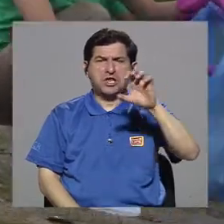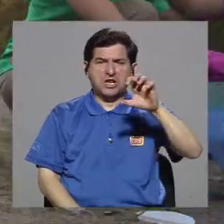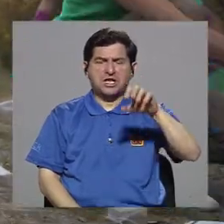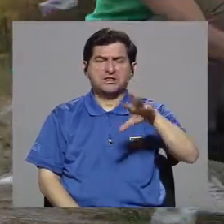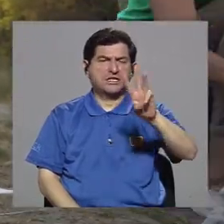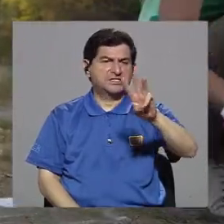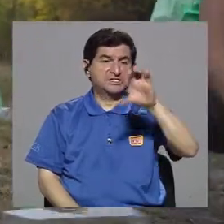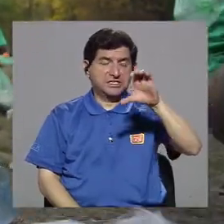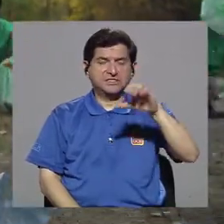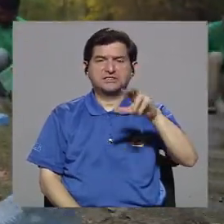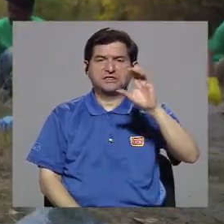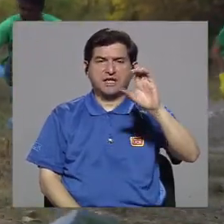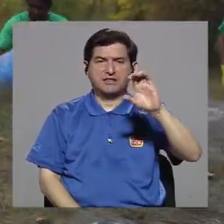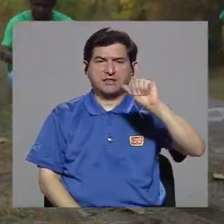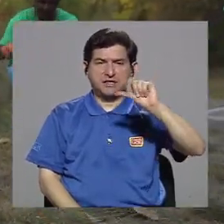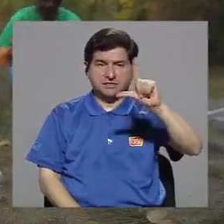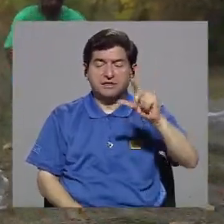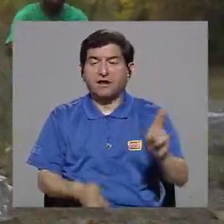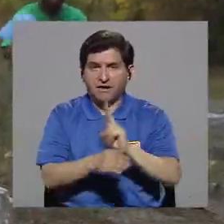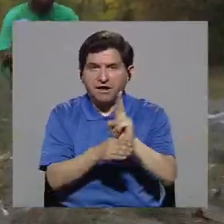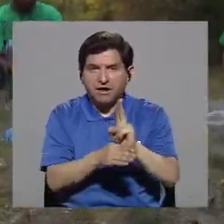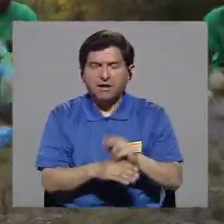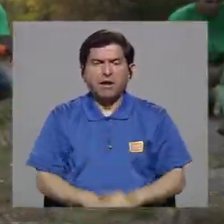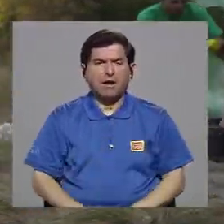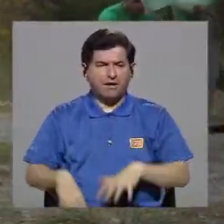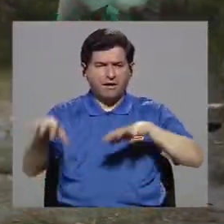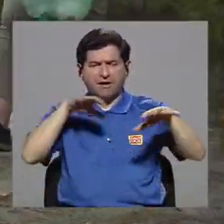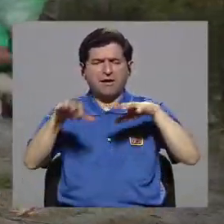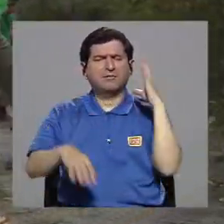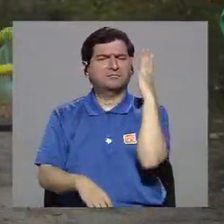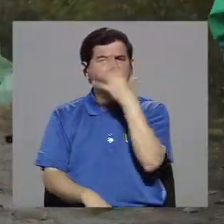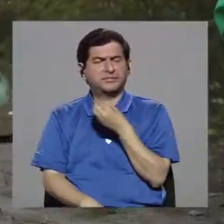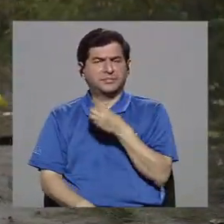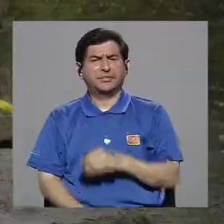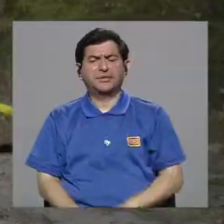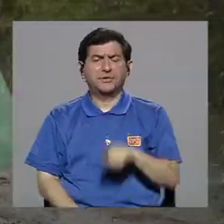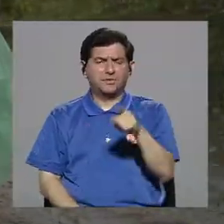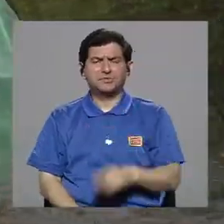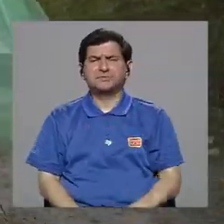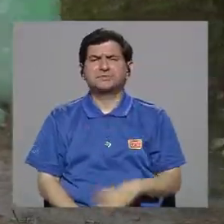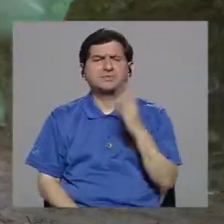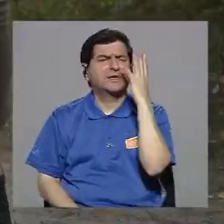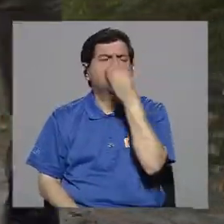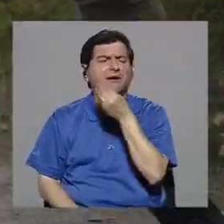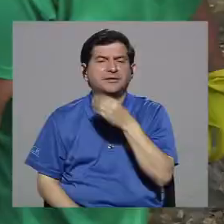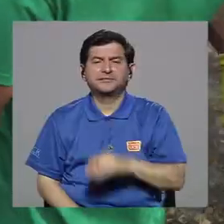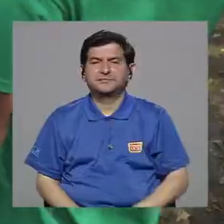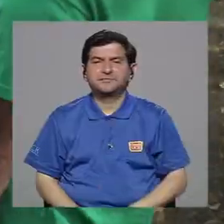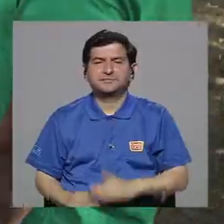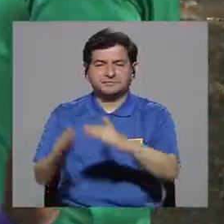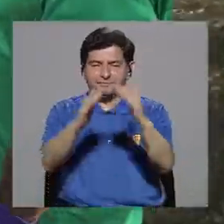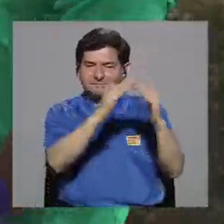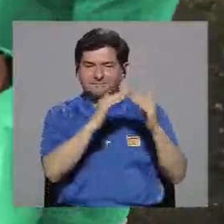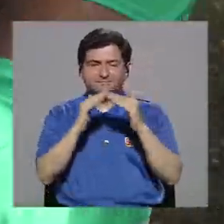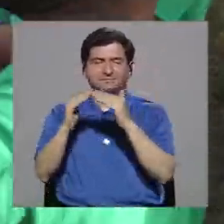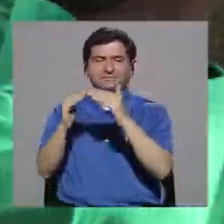calorías. O sea, es una actividad lindísima. Va a embellecer nuestras ciudades,